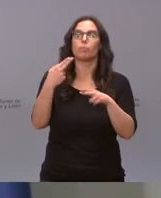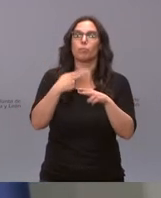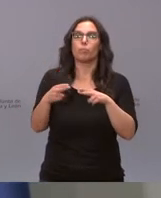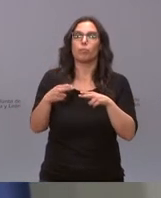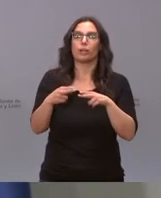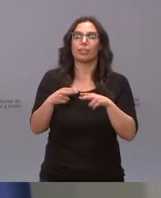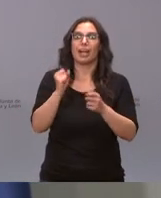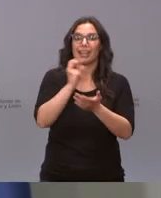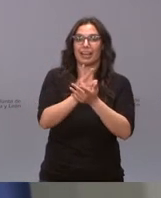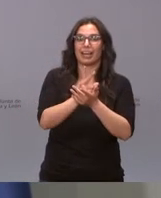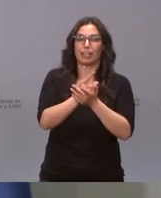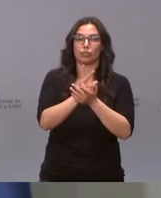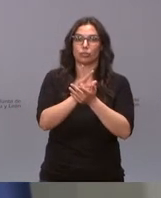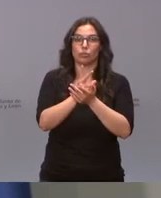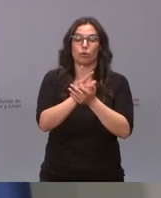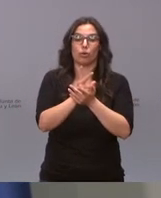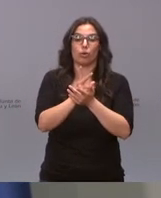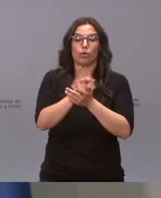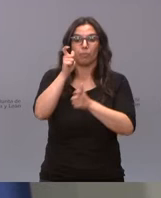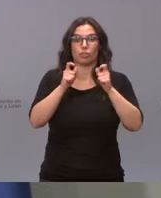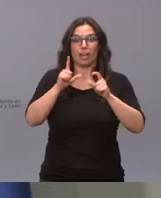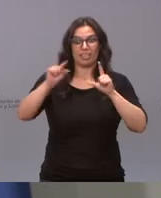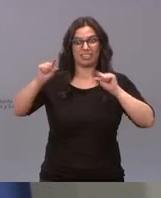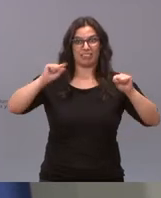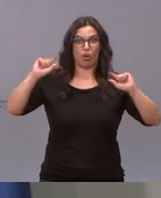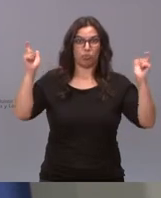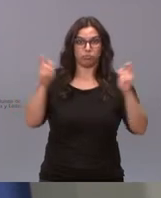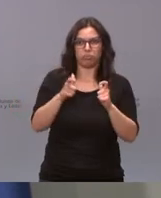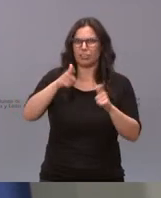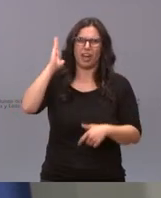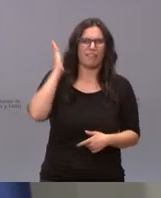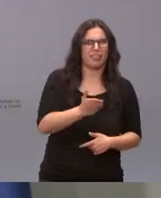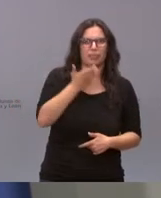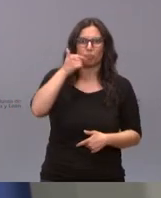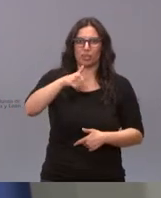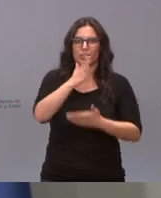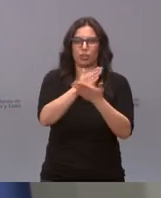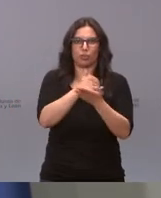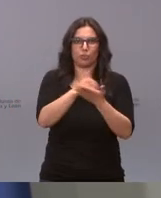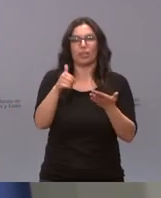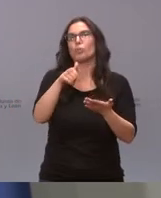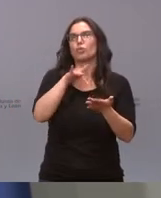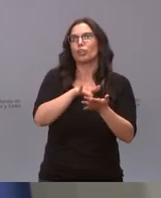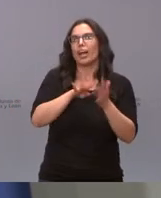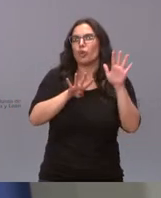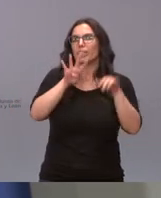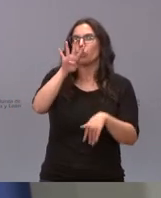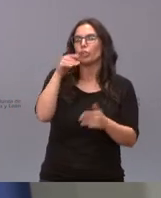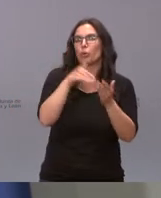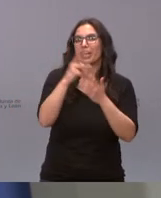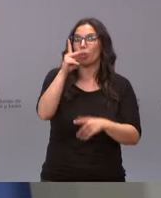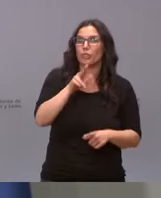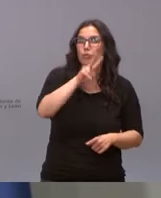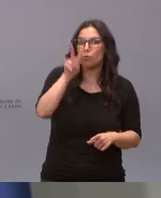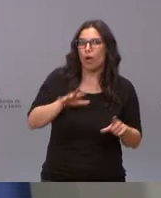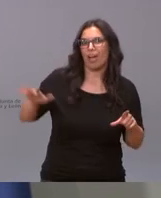demográfico es una medida absolutamente perjudicial para una comunidad como la nuestra que tiene 94.000 kilómetros cuadrados una comunidad